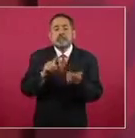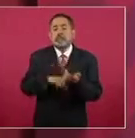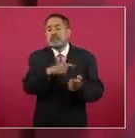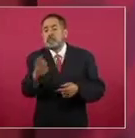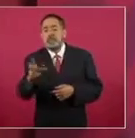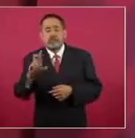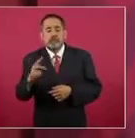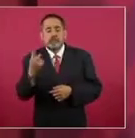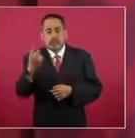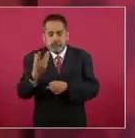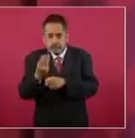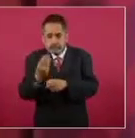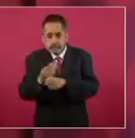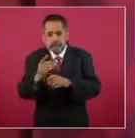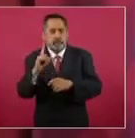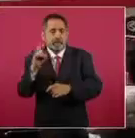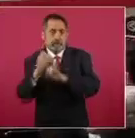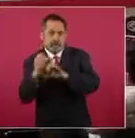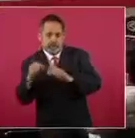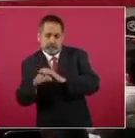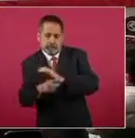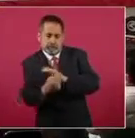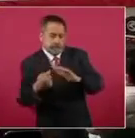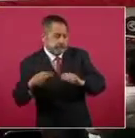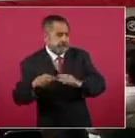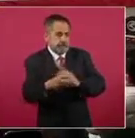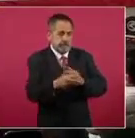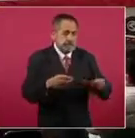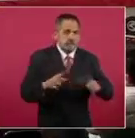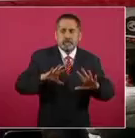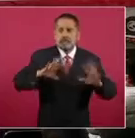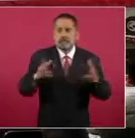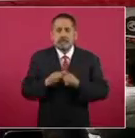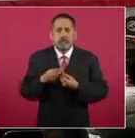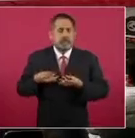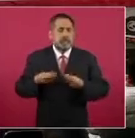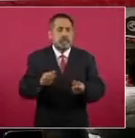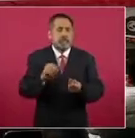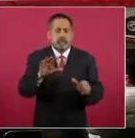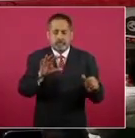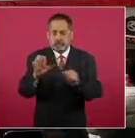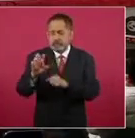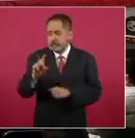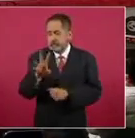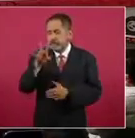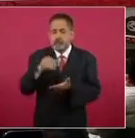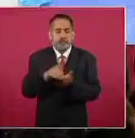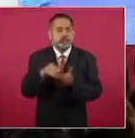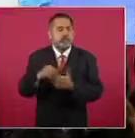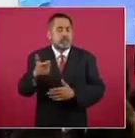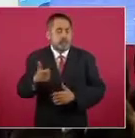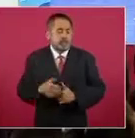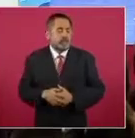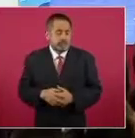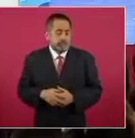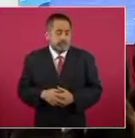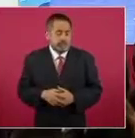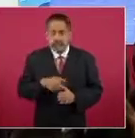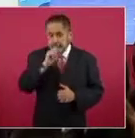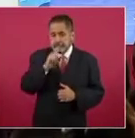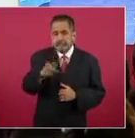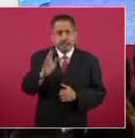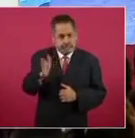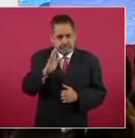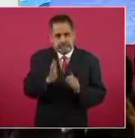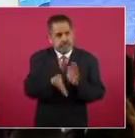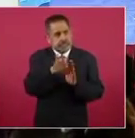drenaje, con una inversión de 644 millones de pesos. También ya se ha construido lo